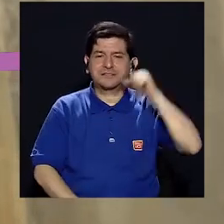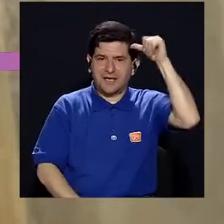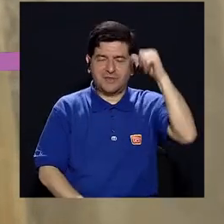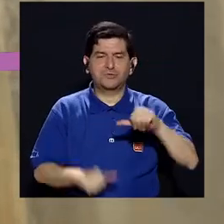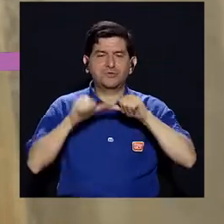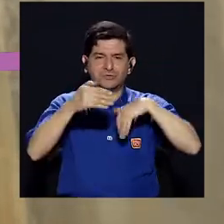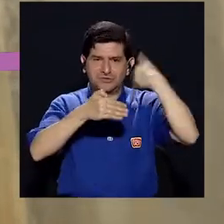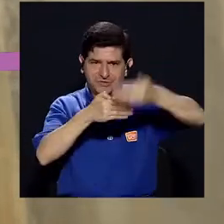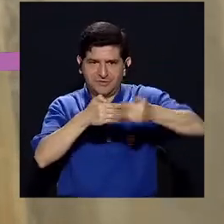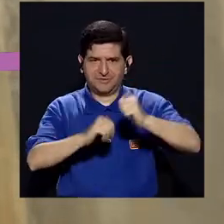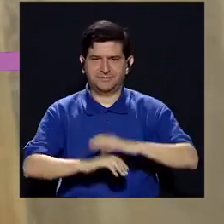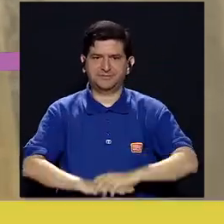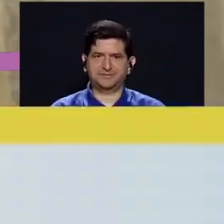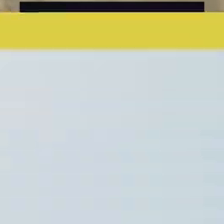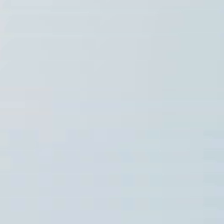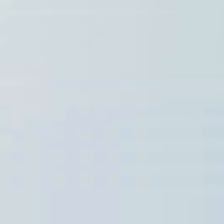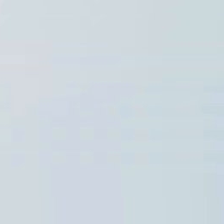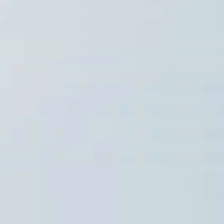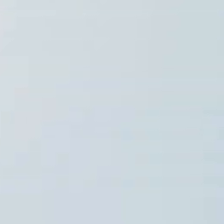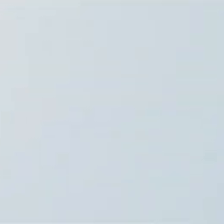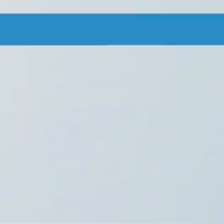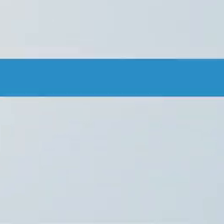en los adultos. Ya casi regresamos.